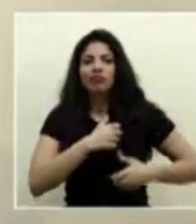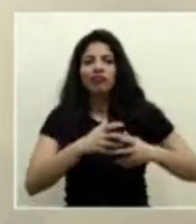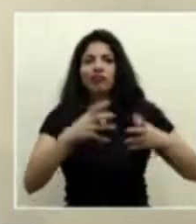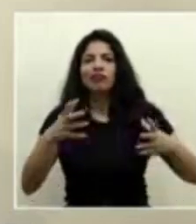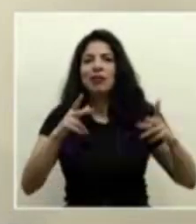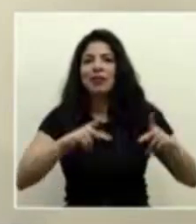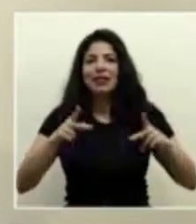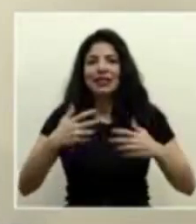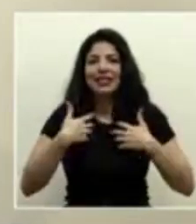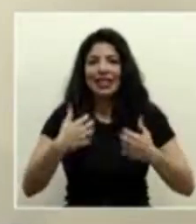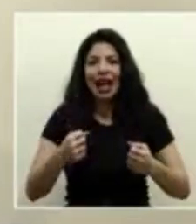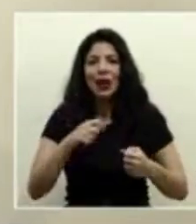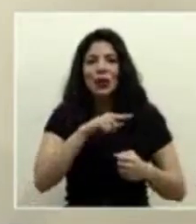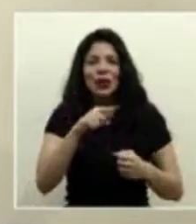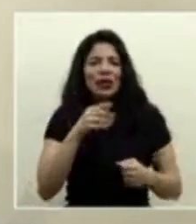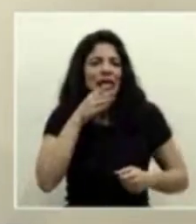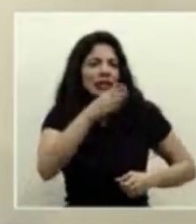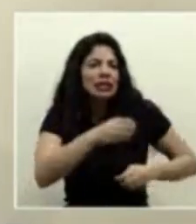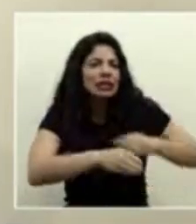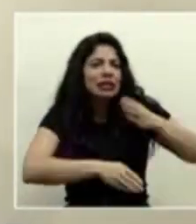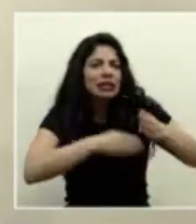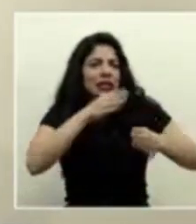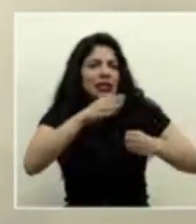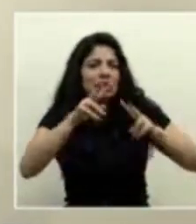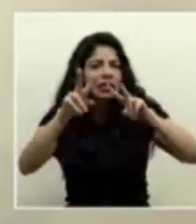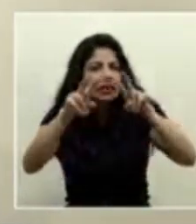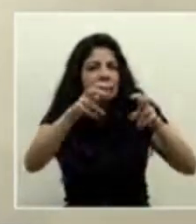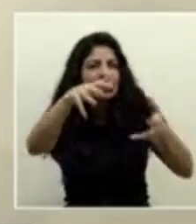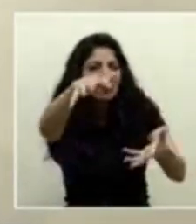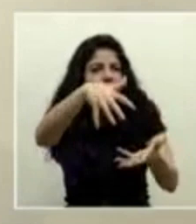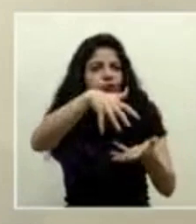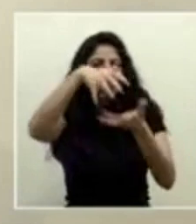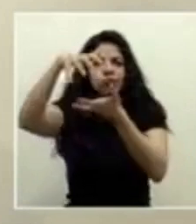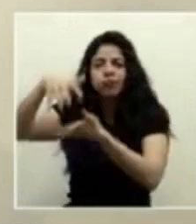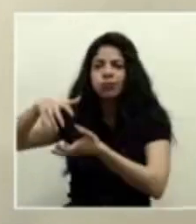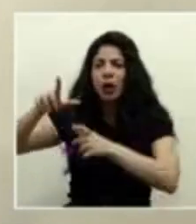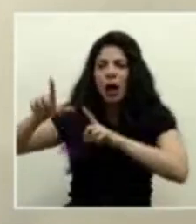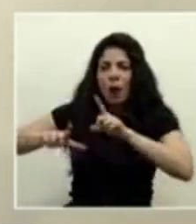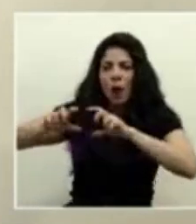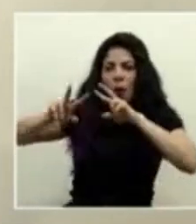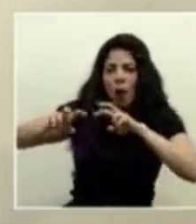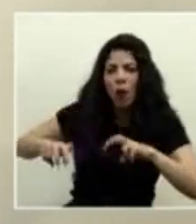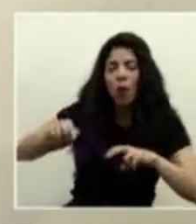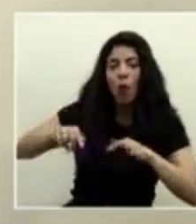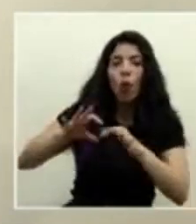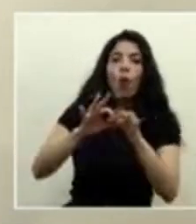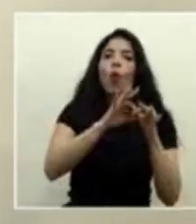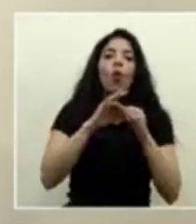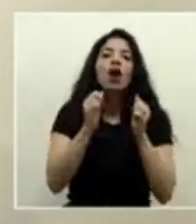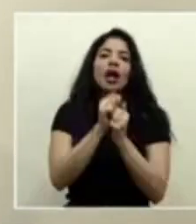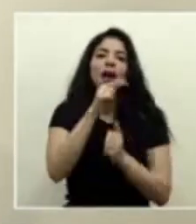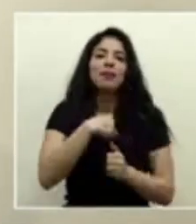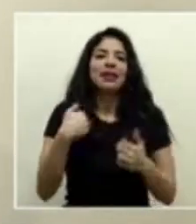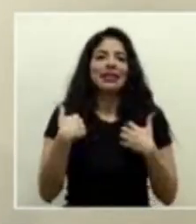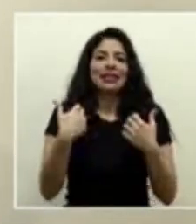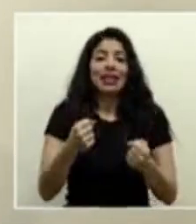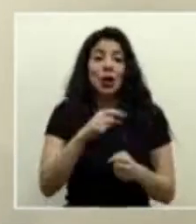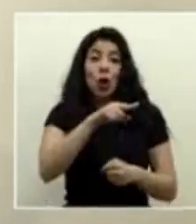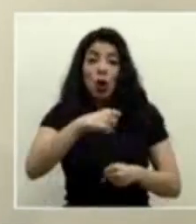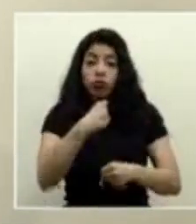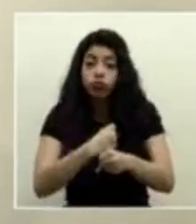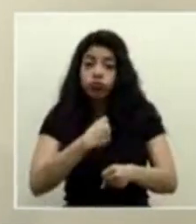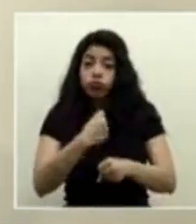las muestras y procesan en los diferentes laboratorios de transporte y todo esto en coordinación con el Ministerio de Salud y ese operativo